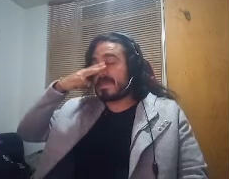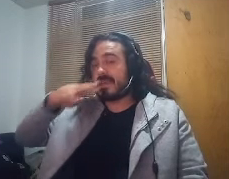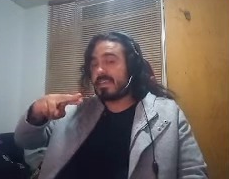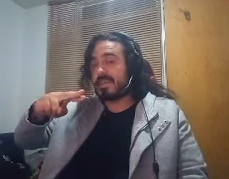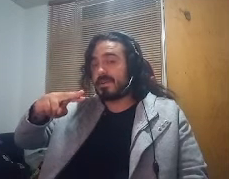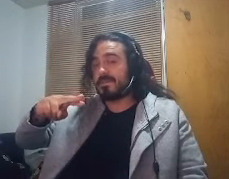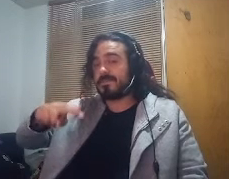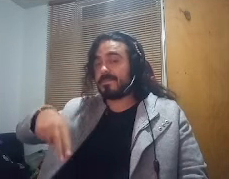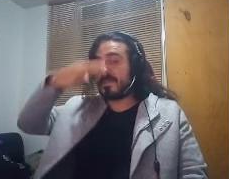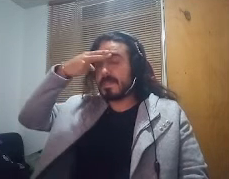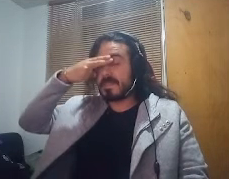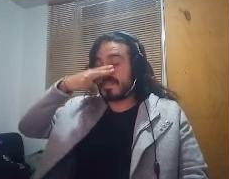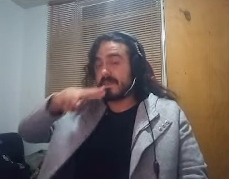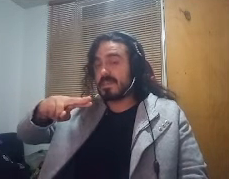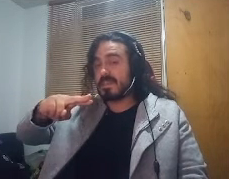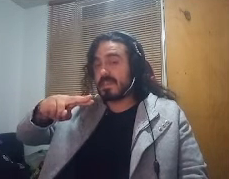hijo